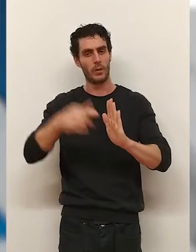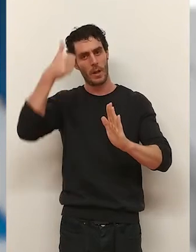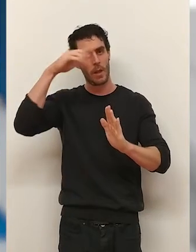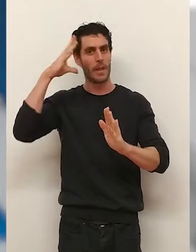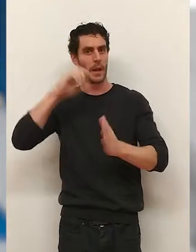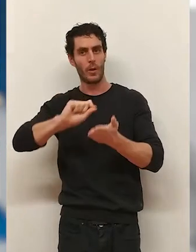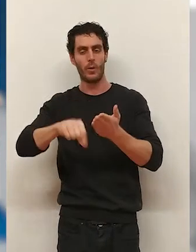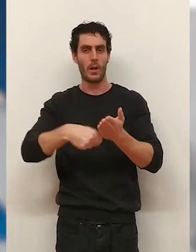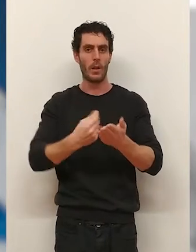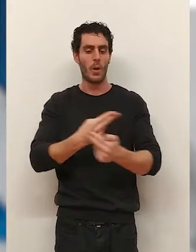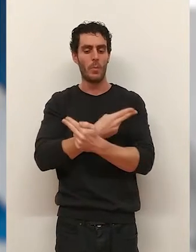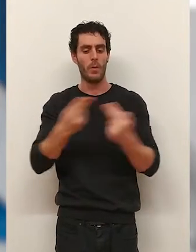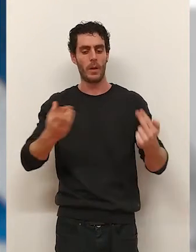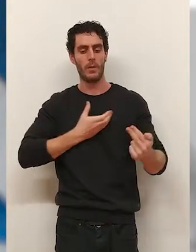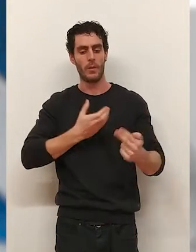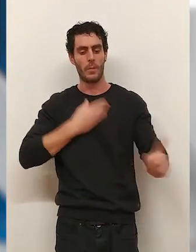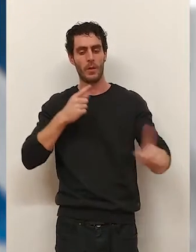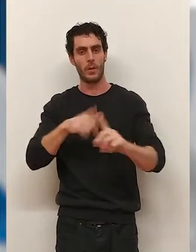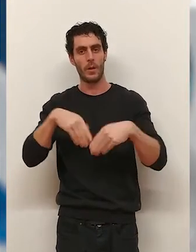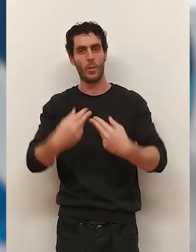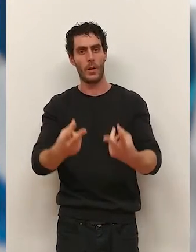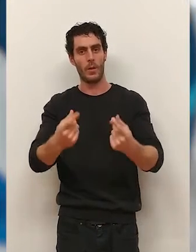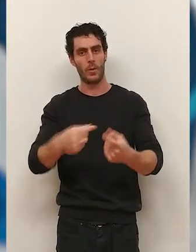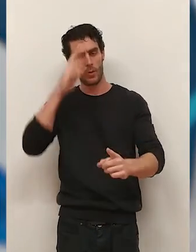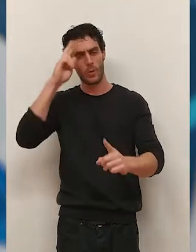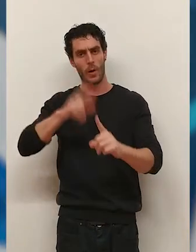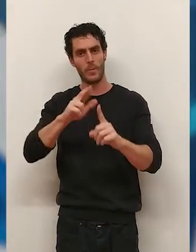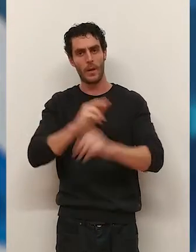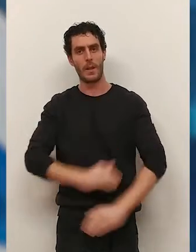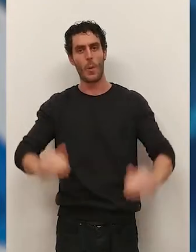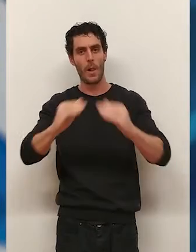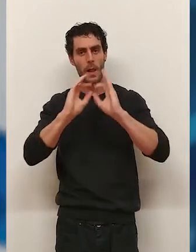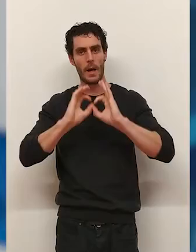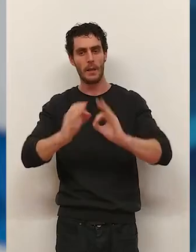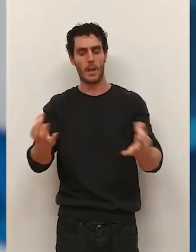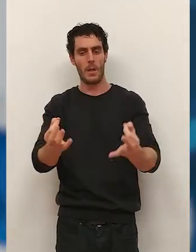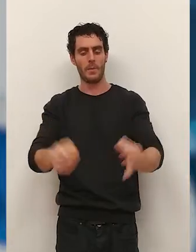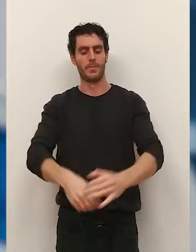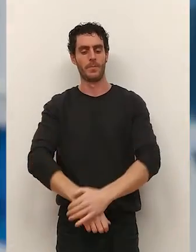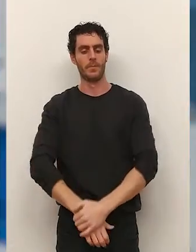género en la contratación pública, el Ayuntamiento busca que Logroño sea un referente en igualdad.